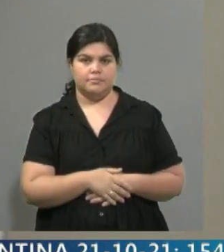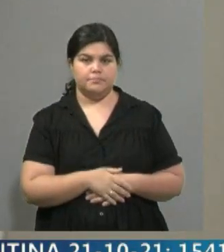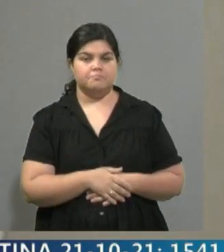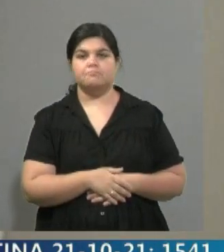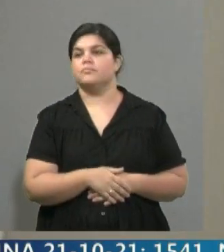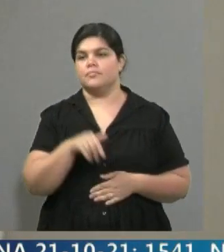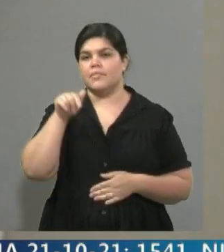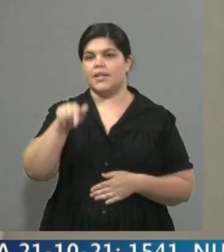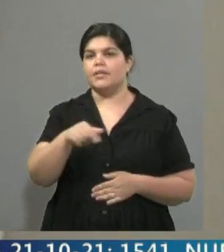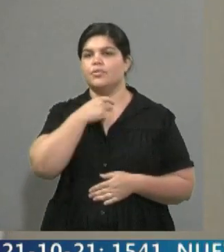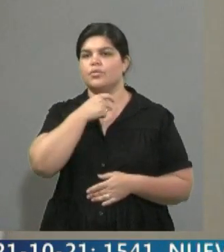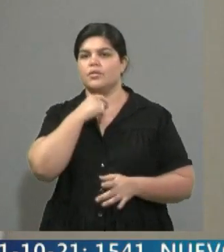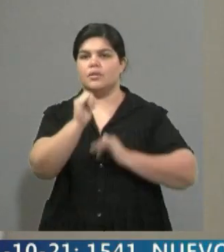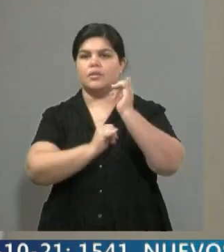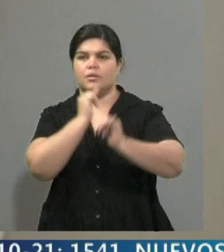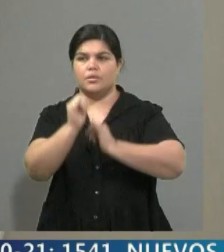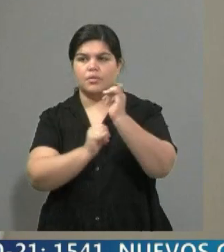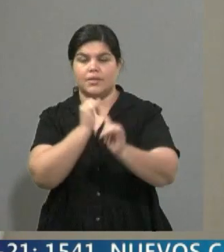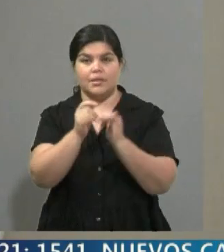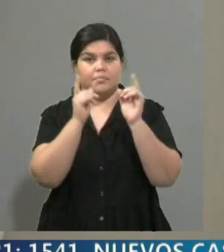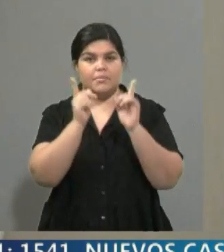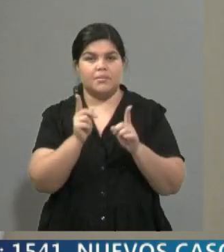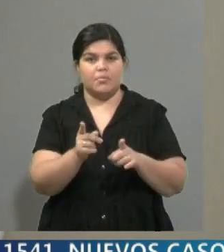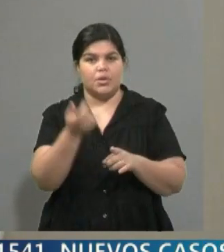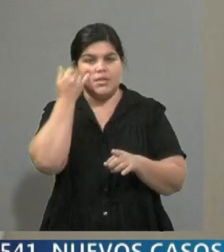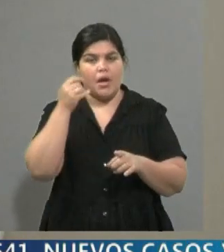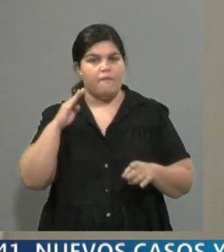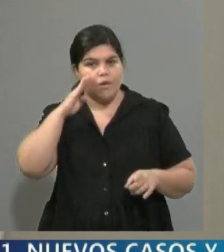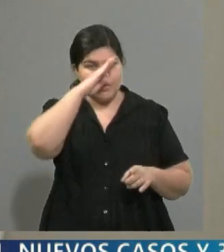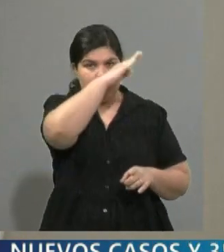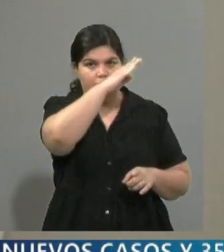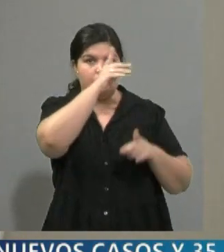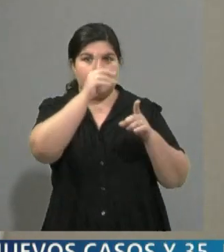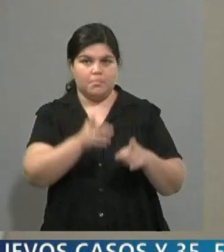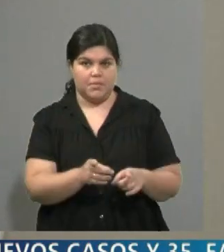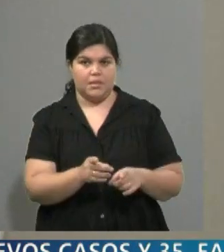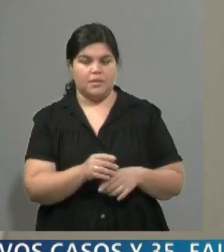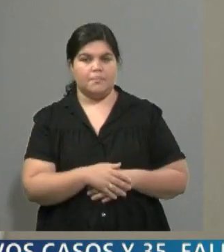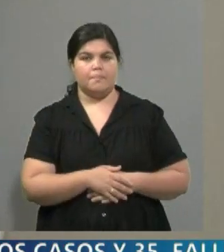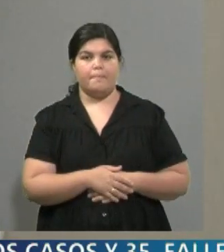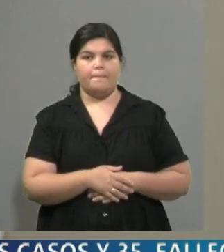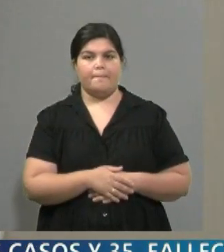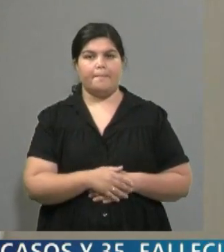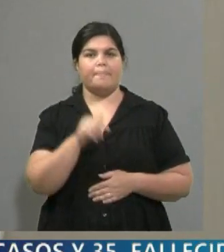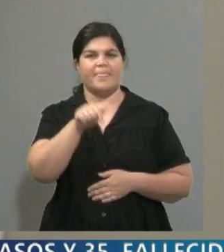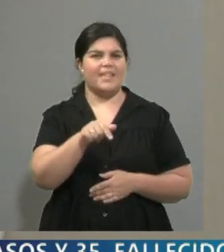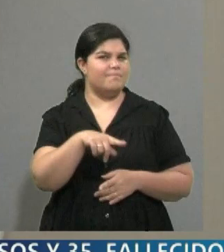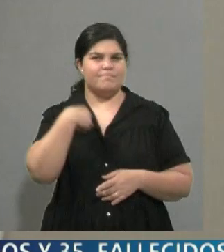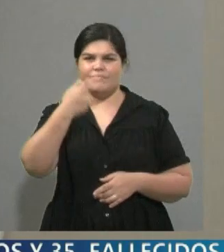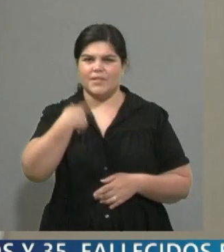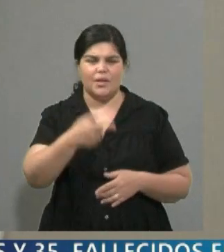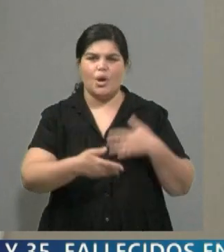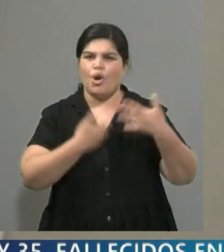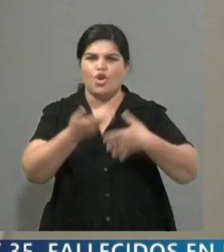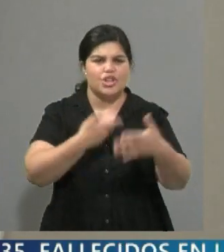intención de hacer visible que lo que hizo Bolsonaro y lo que sigue haciendo porque se sigue manejando así, sigue subestimando el